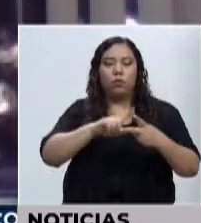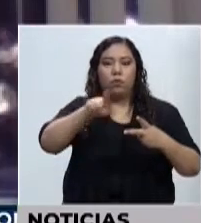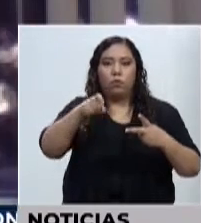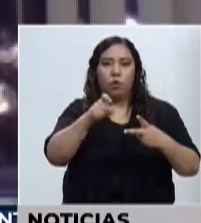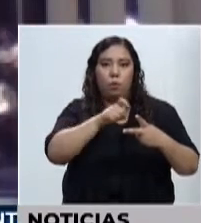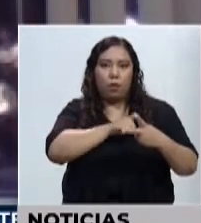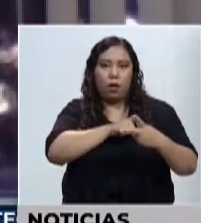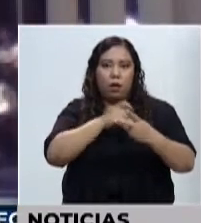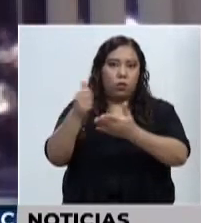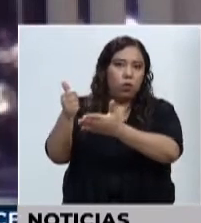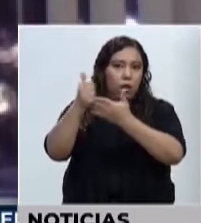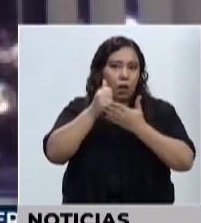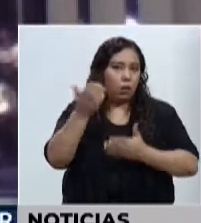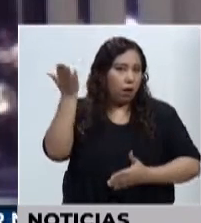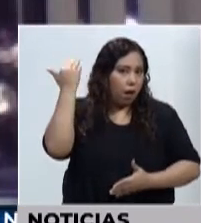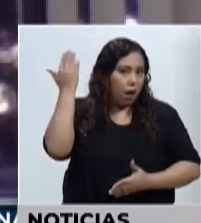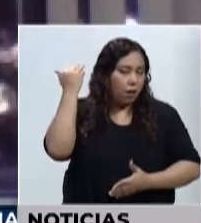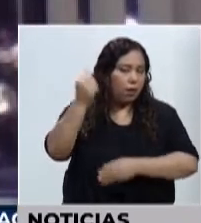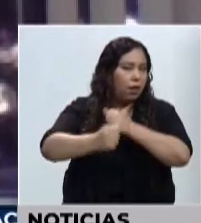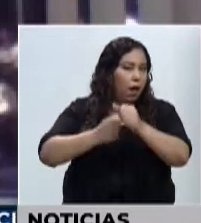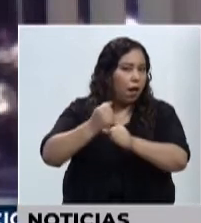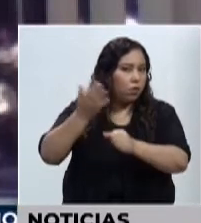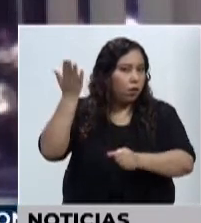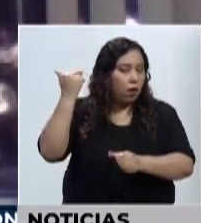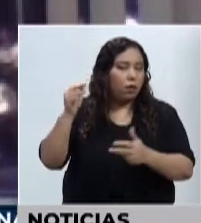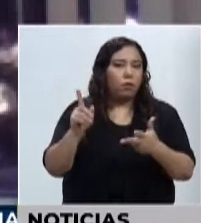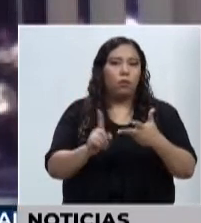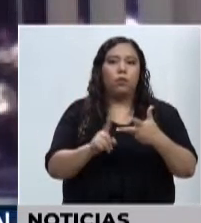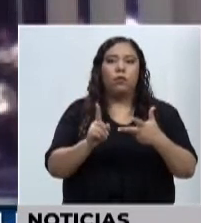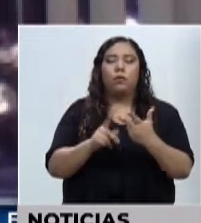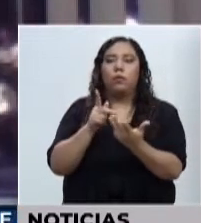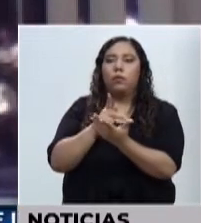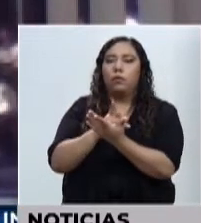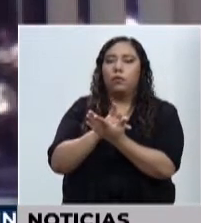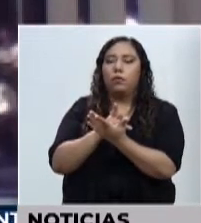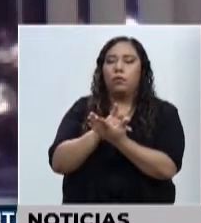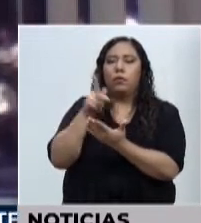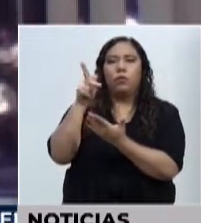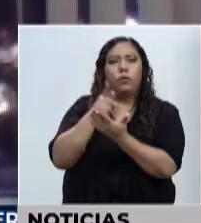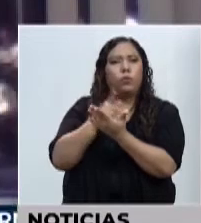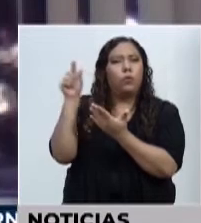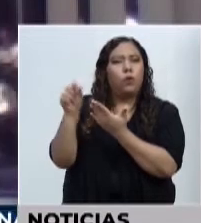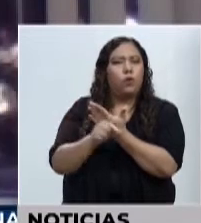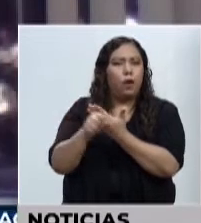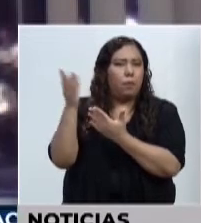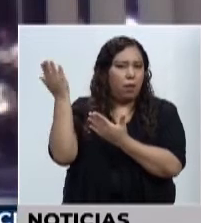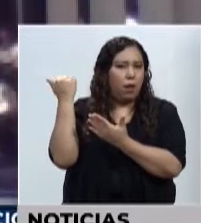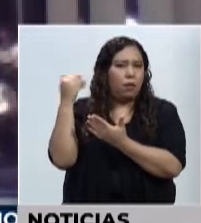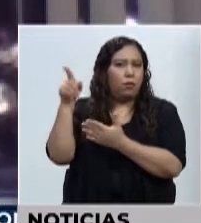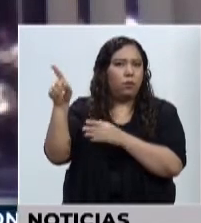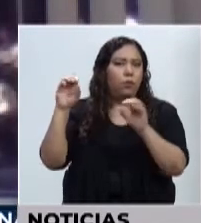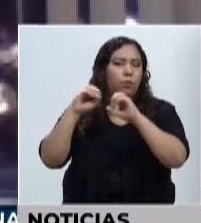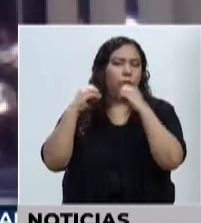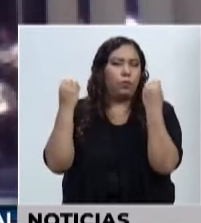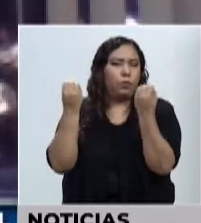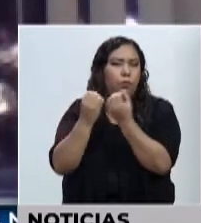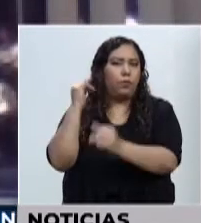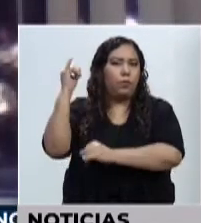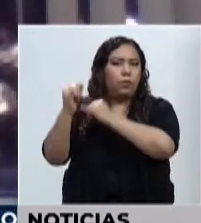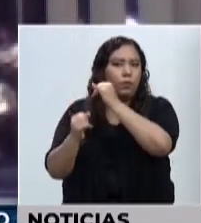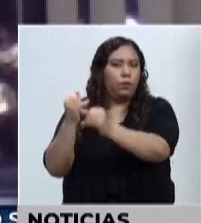través del AECID y también del programa ADIGEL. Este es un esfuerzo que se va haciendo